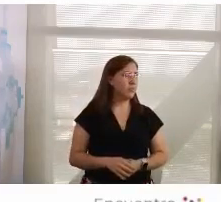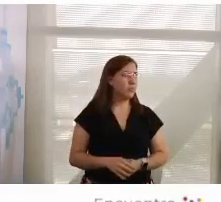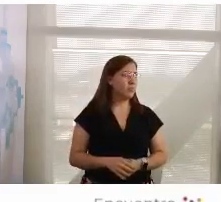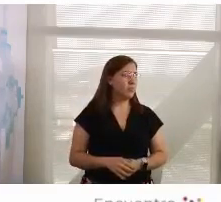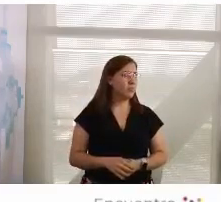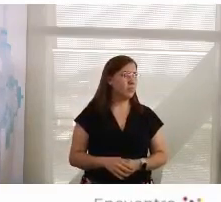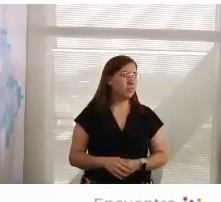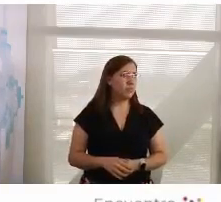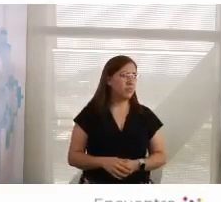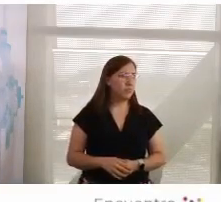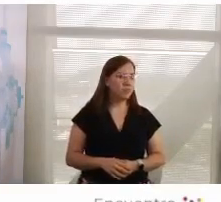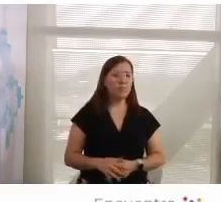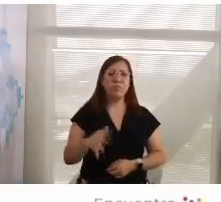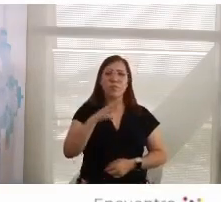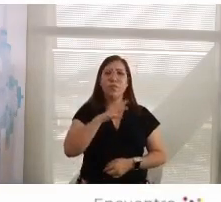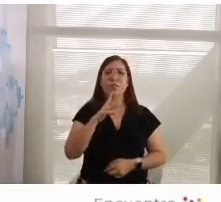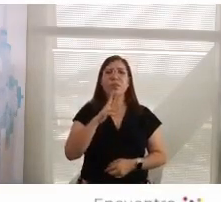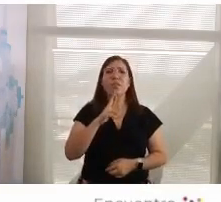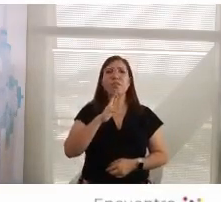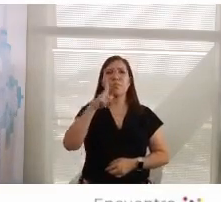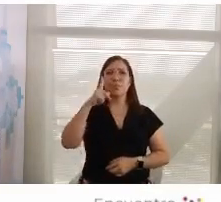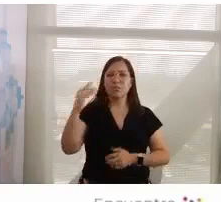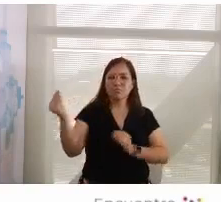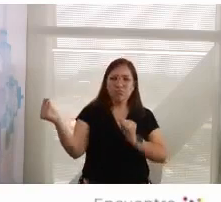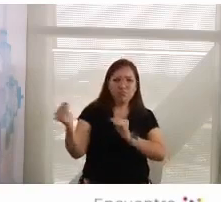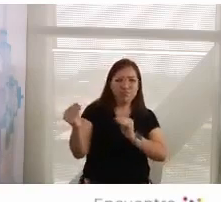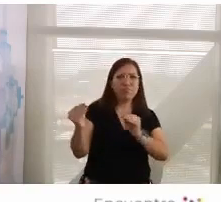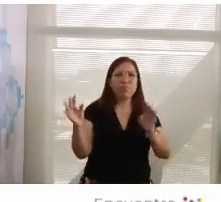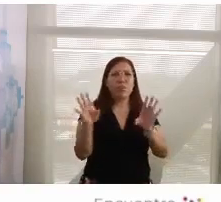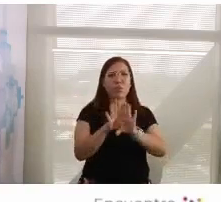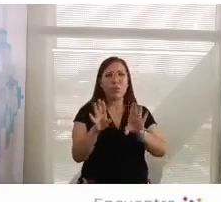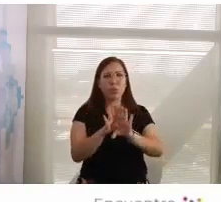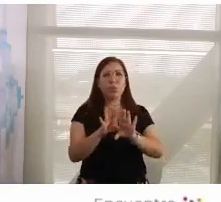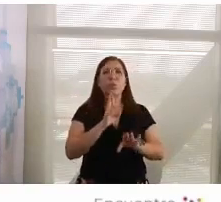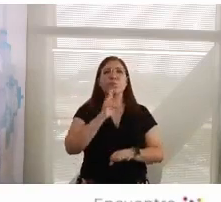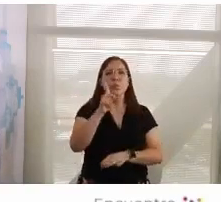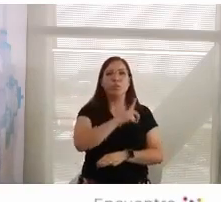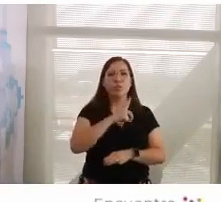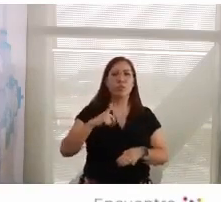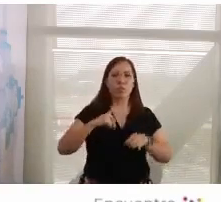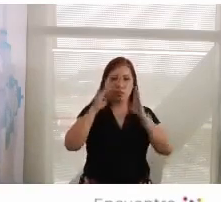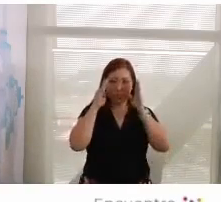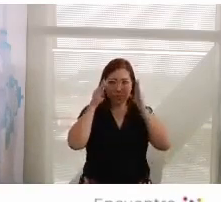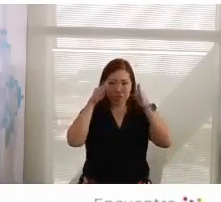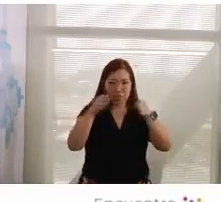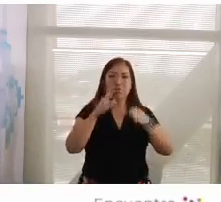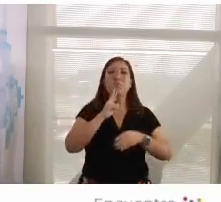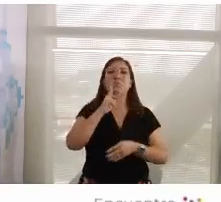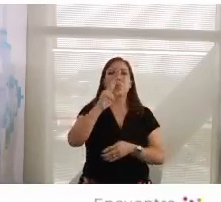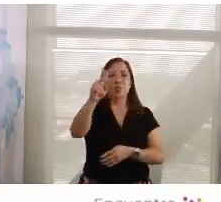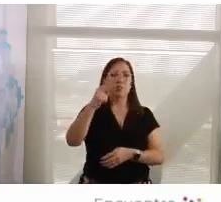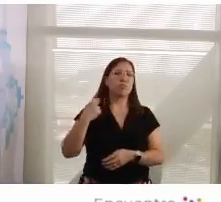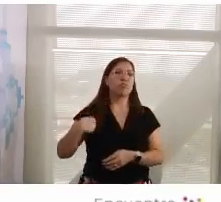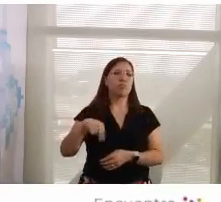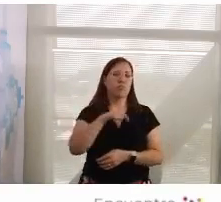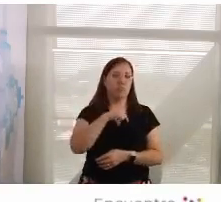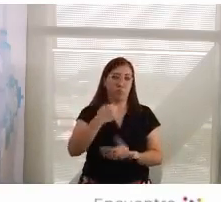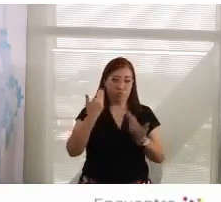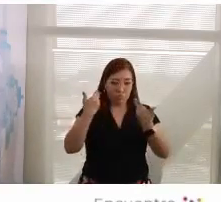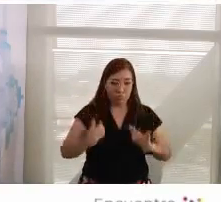conflitos nuevos, sobre los cuales no sabemos cómo nos comportar diante de estos conflitos. Nosotros, hombres,